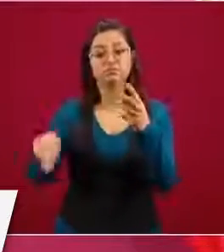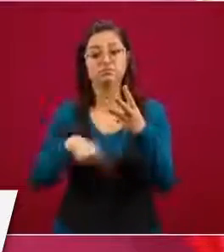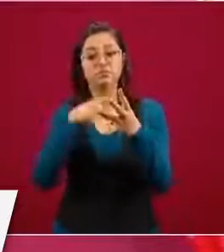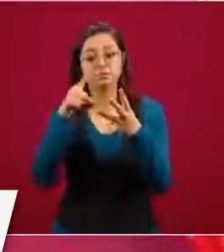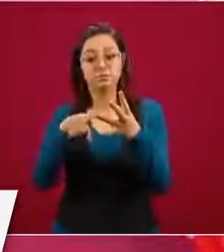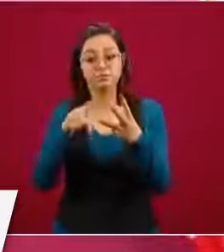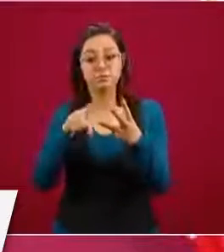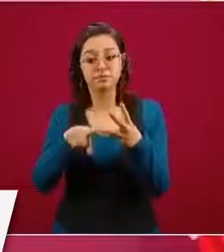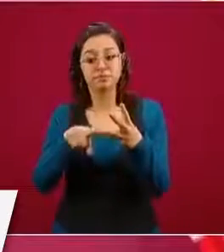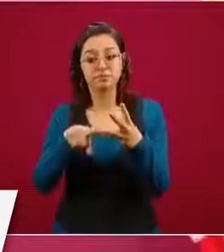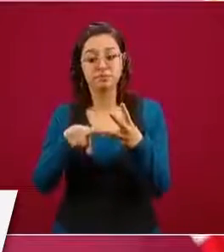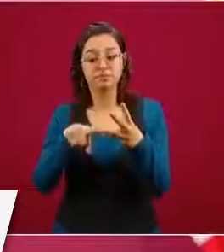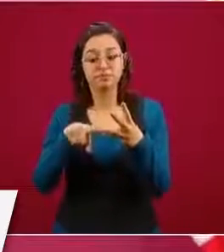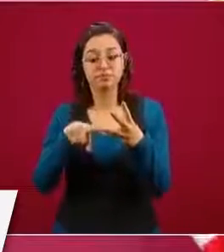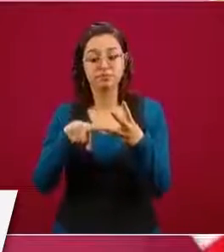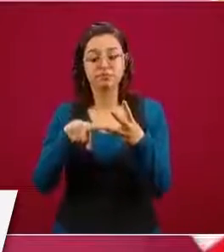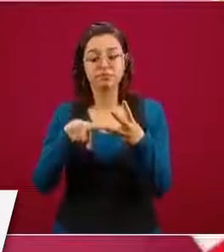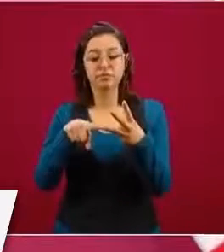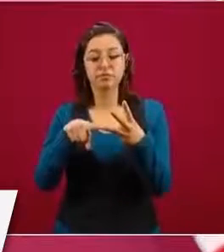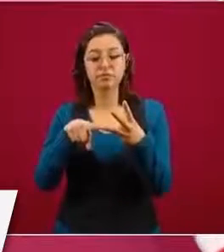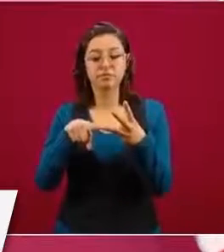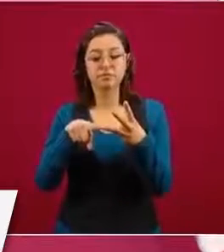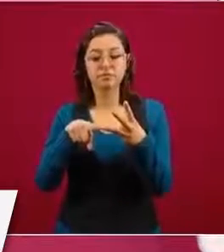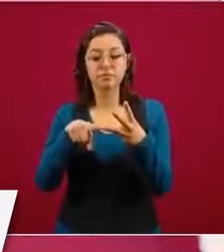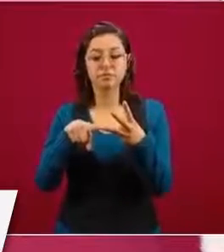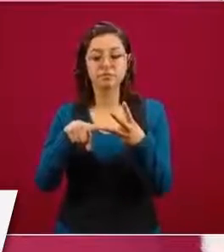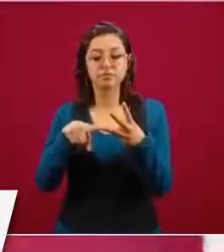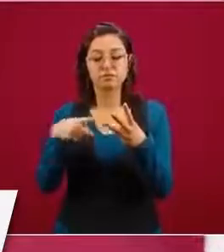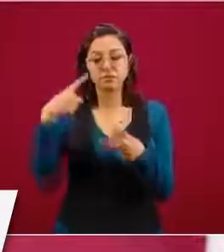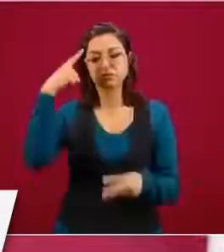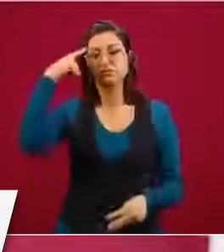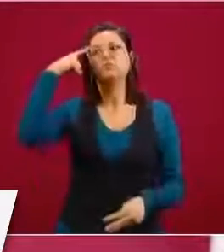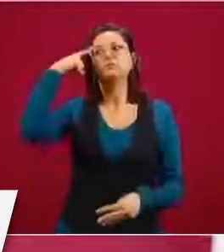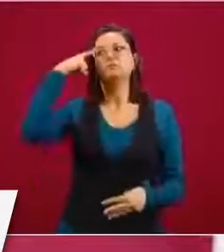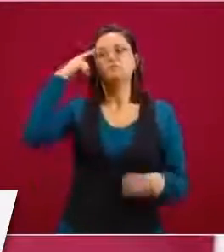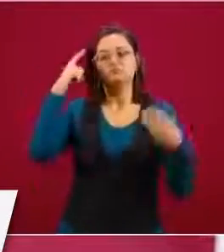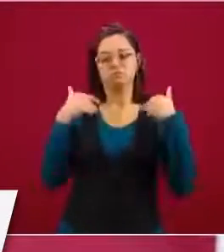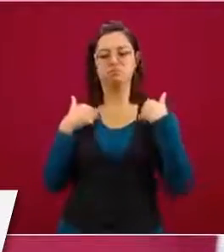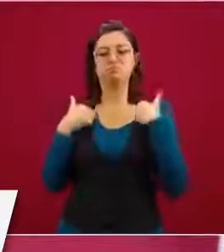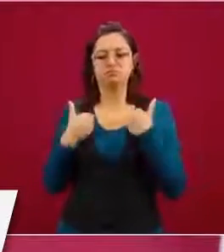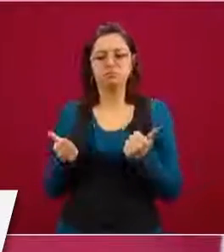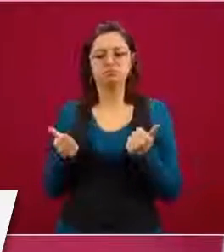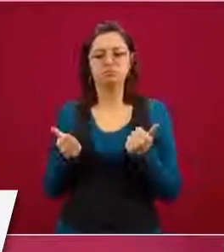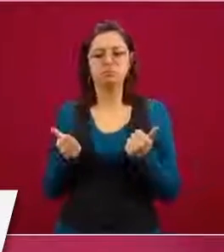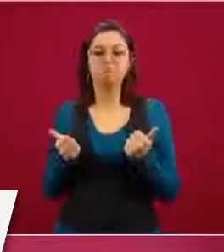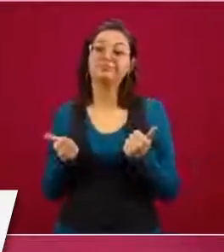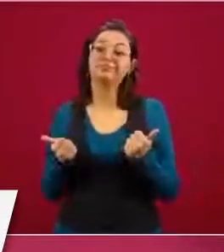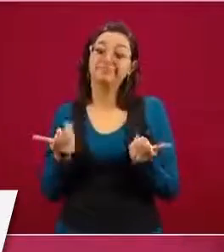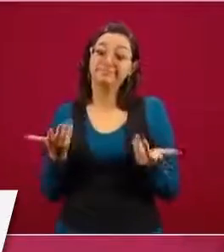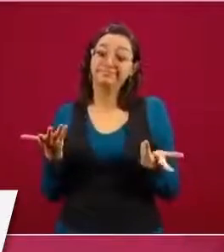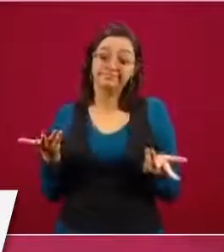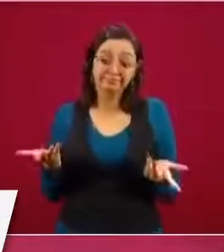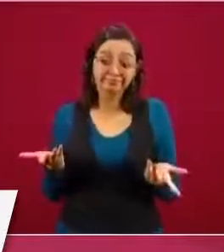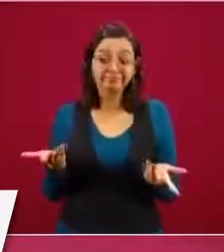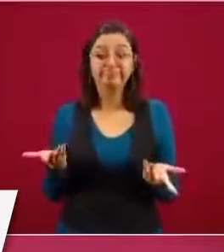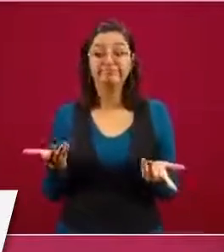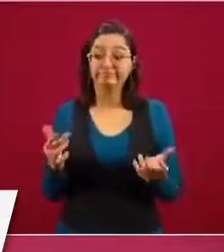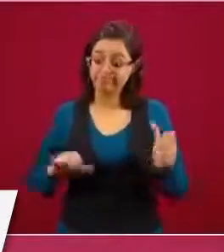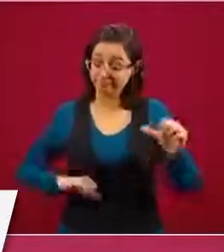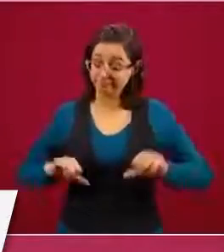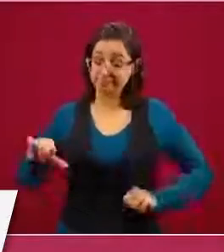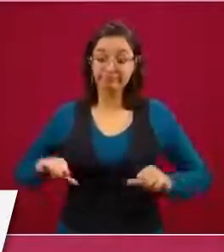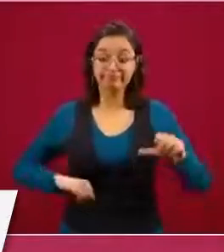el sentido común acerca de que se necesita la